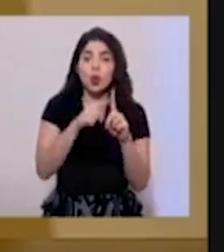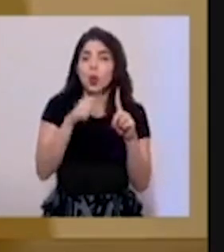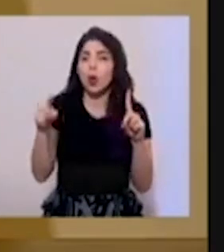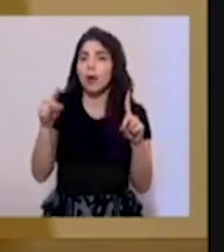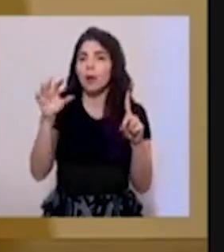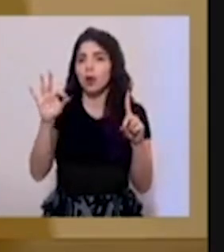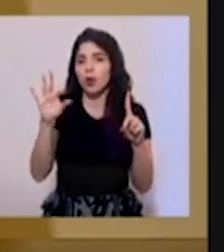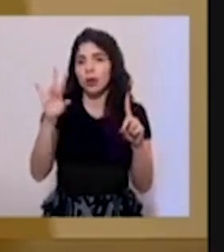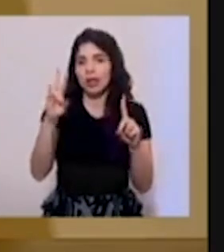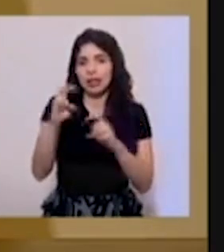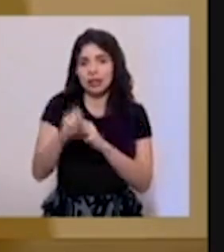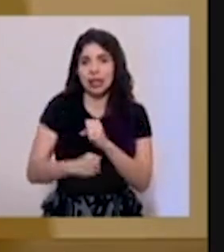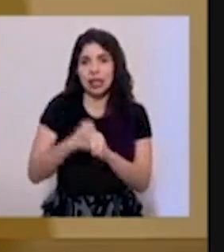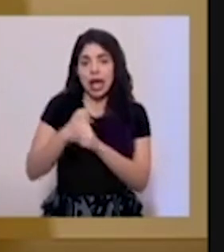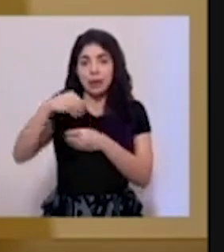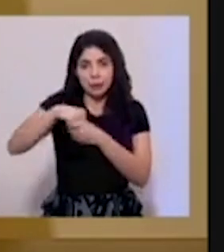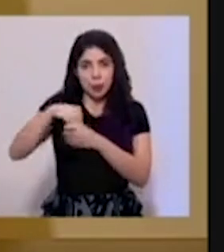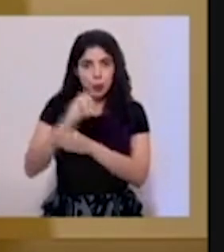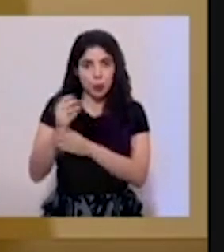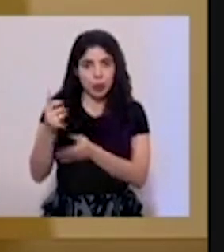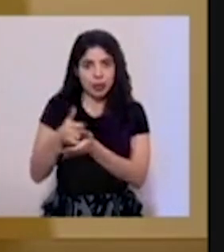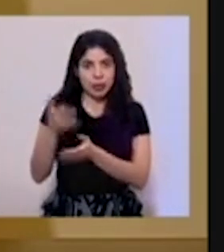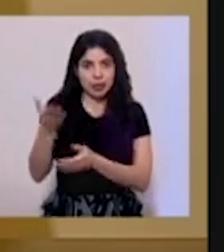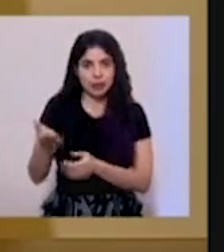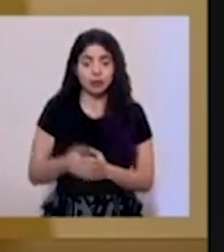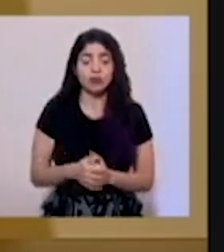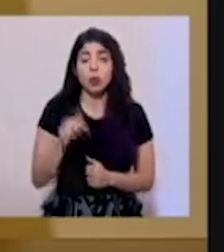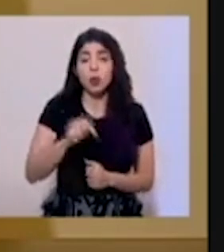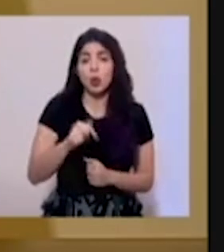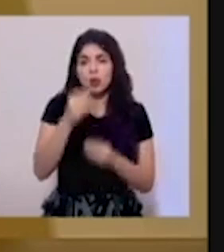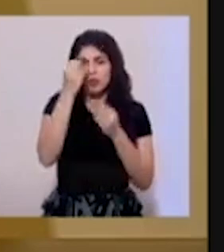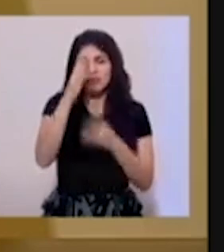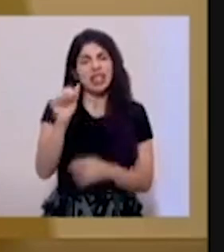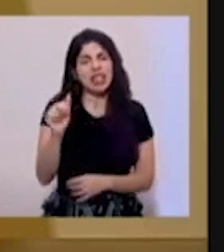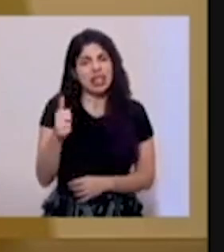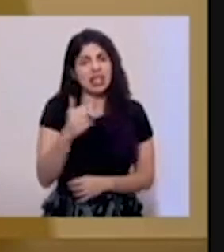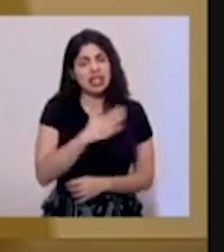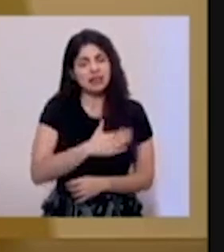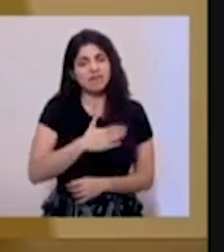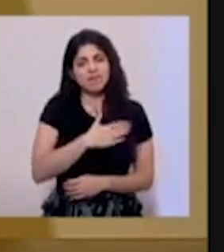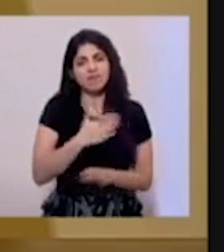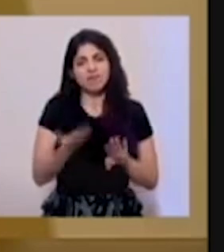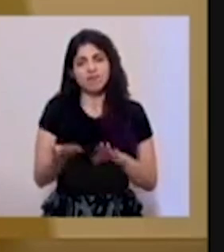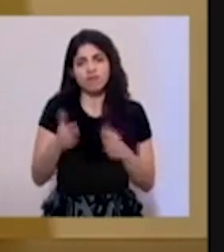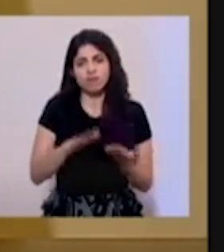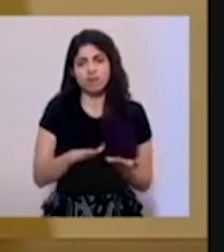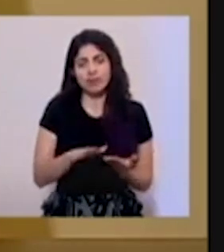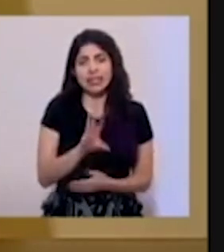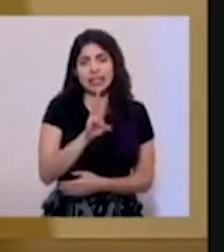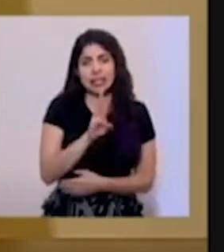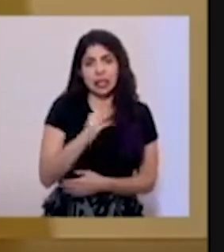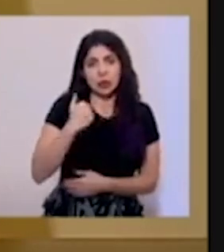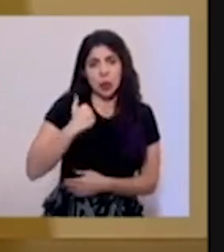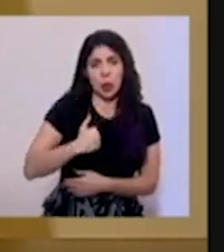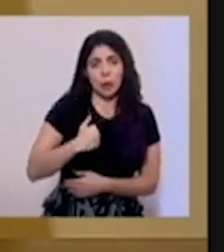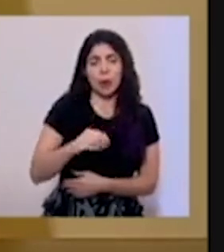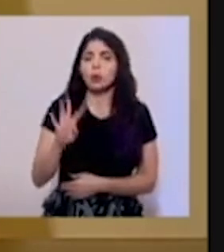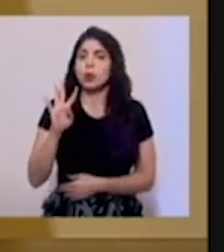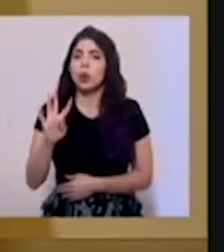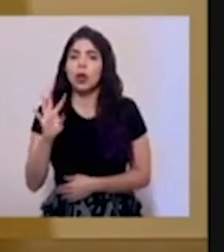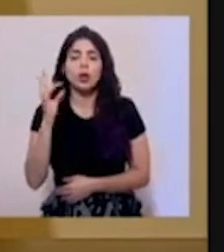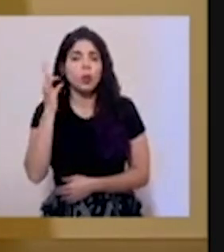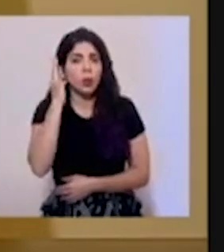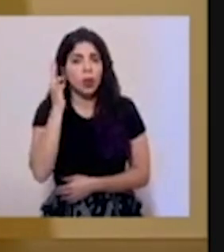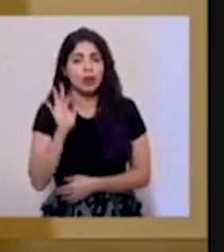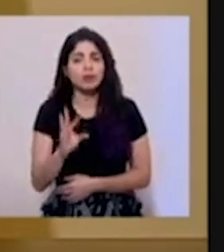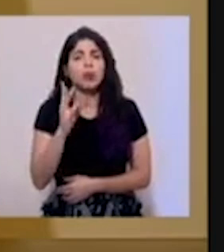años. Para hoy se reportan 10 lamentables fallecimientos, 6 hombres y 4 mujeres